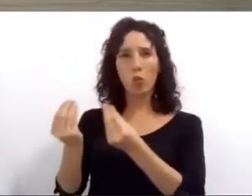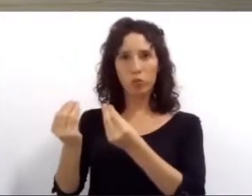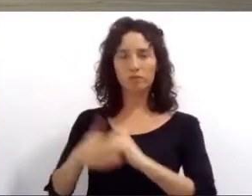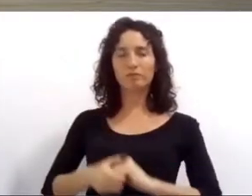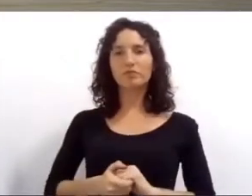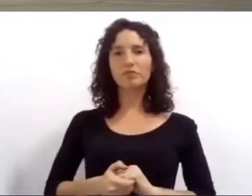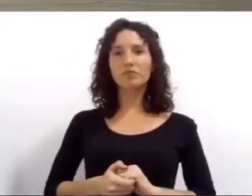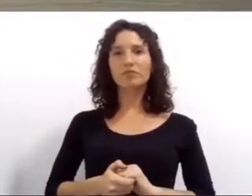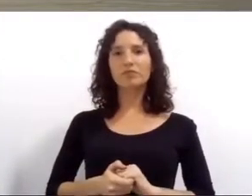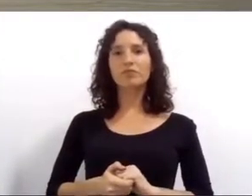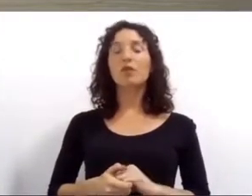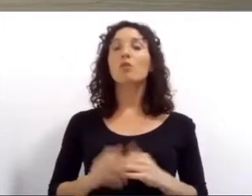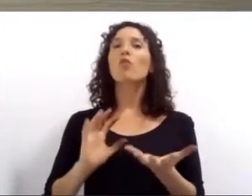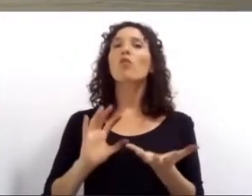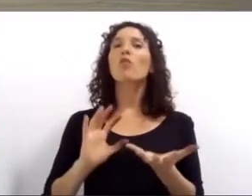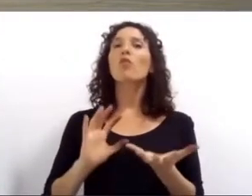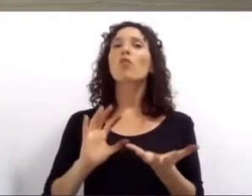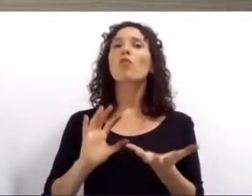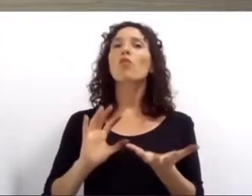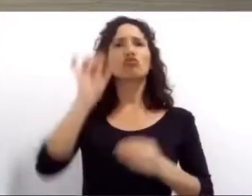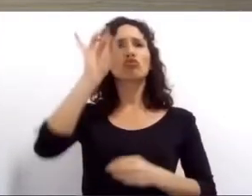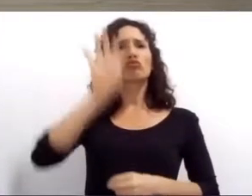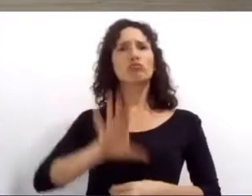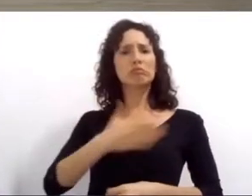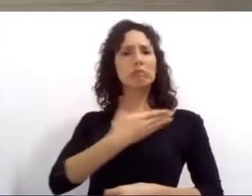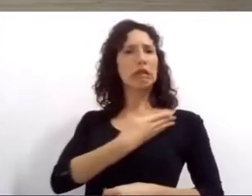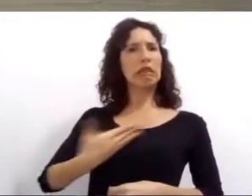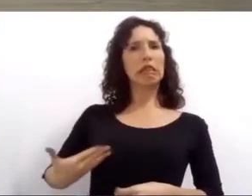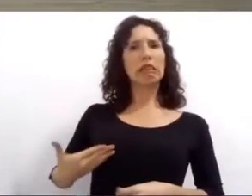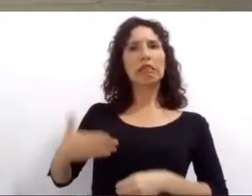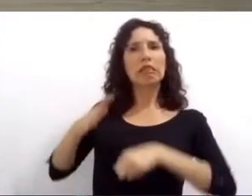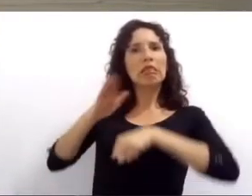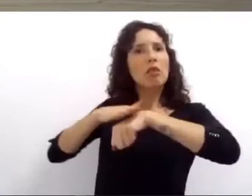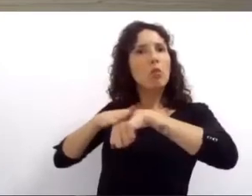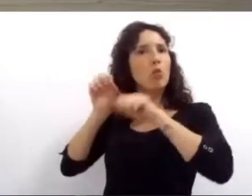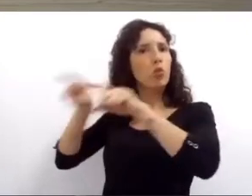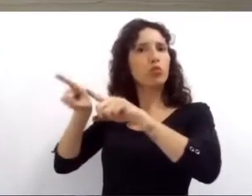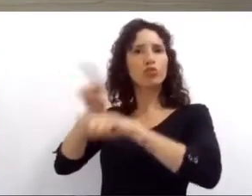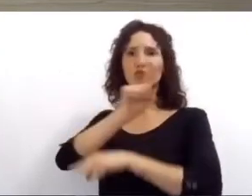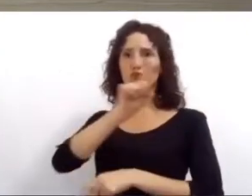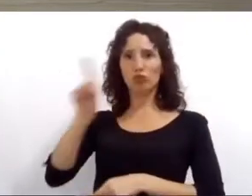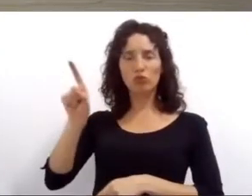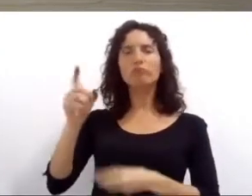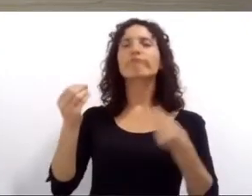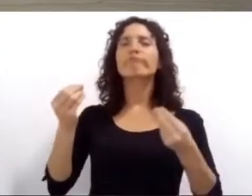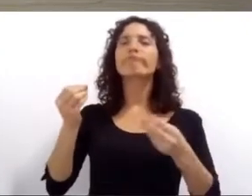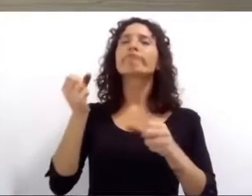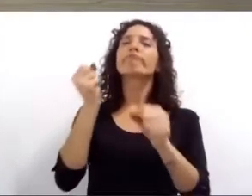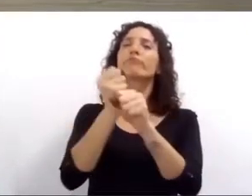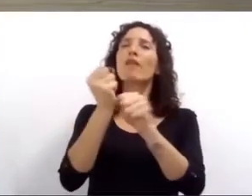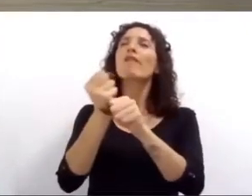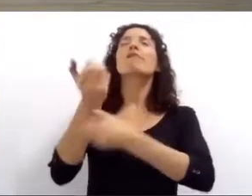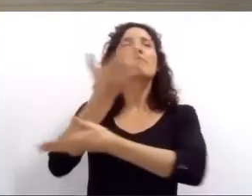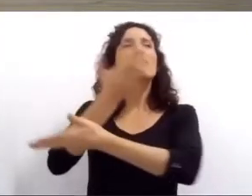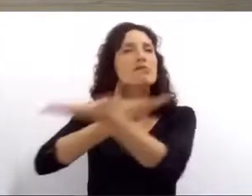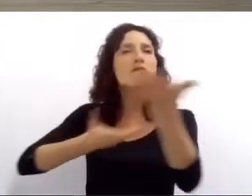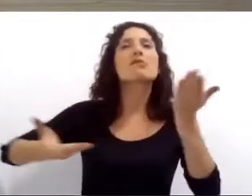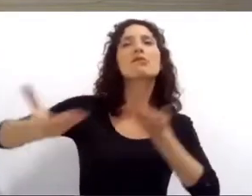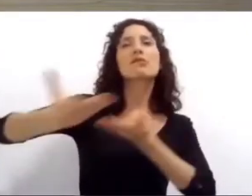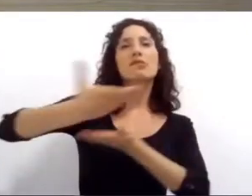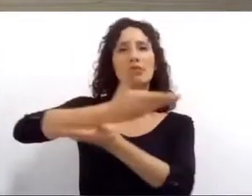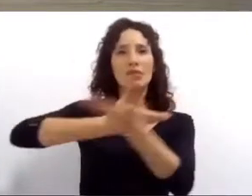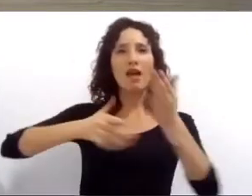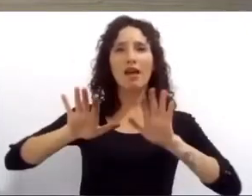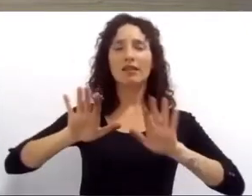emergencia no fue sólo una tarea del Estado. Definimos una estrategia basada en la colaboración y en acuerdos productivos a gran